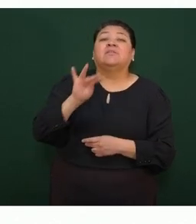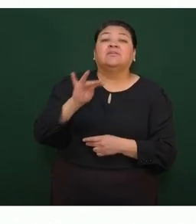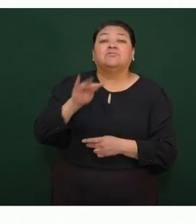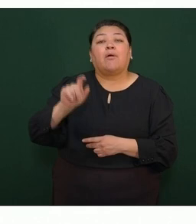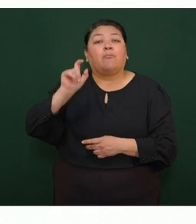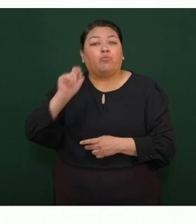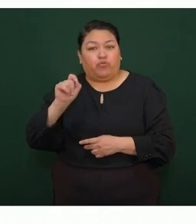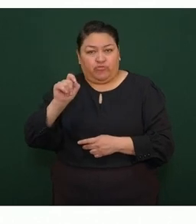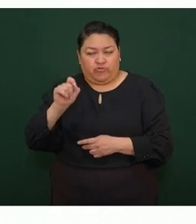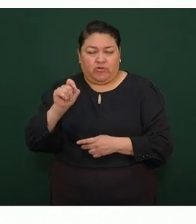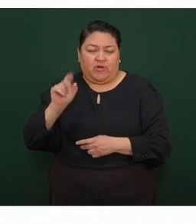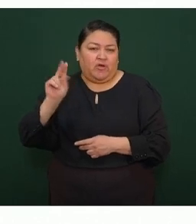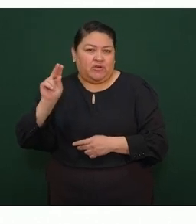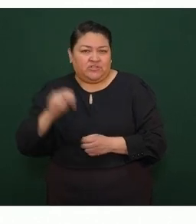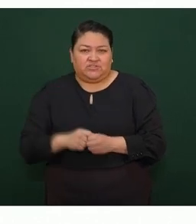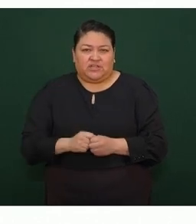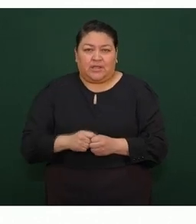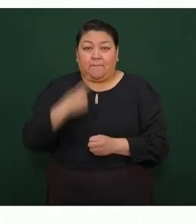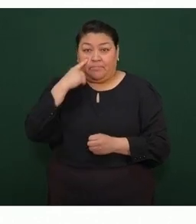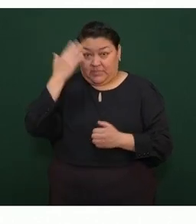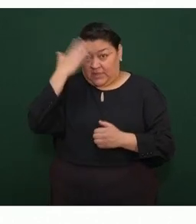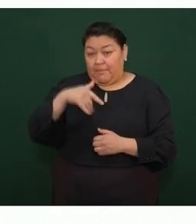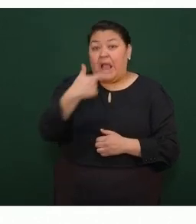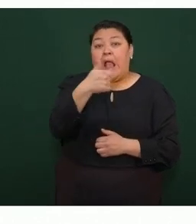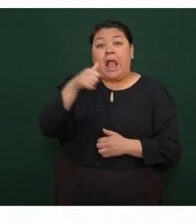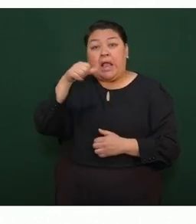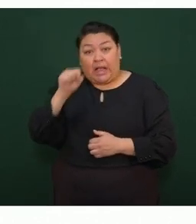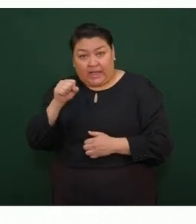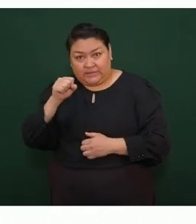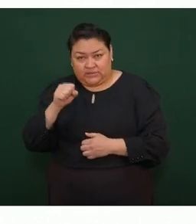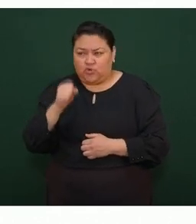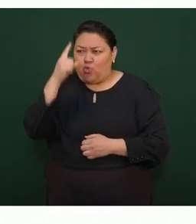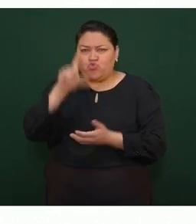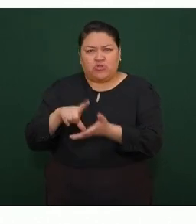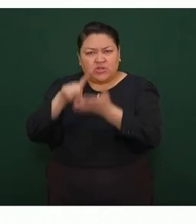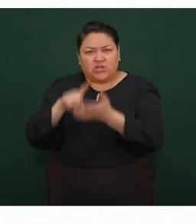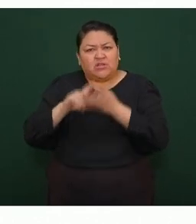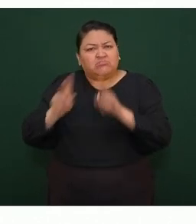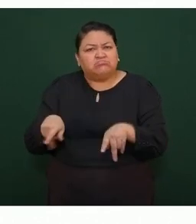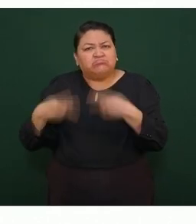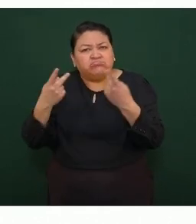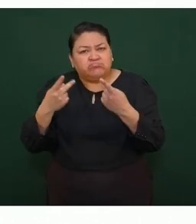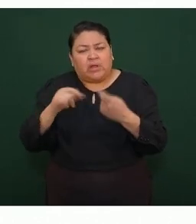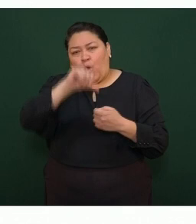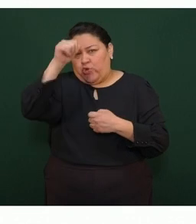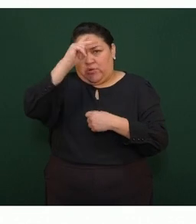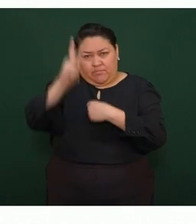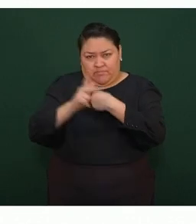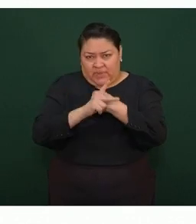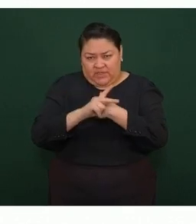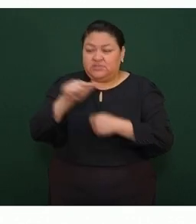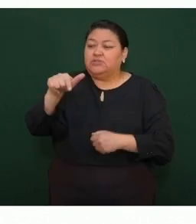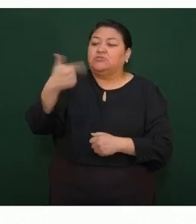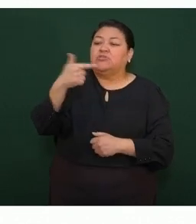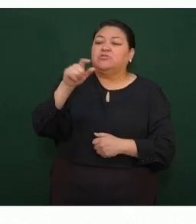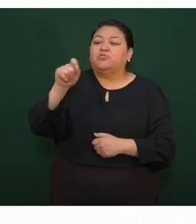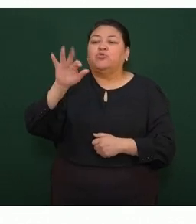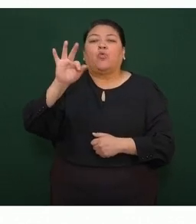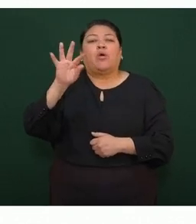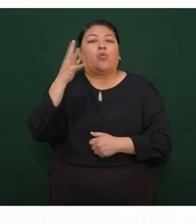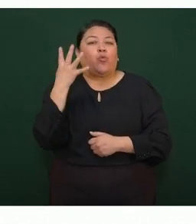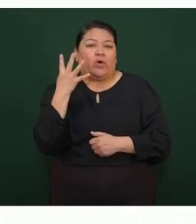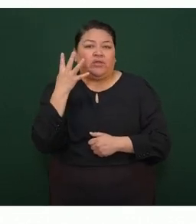80 centavos. En el caso del gas por litro, este se cotizó en el exterior en 12 pesos con 44